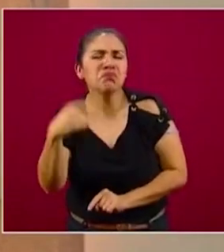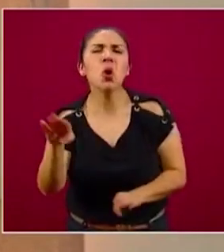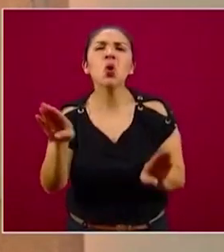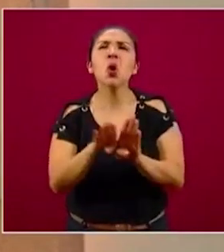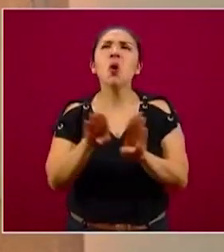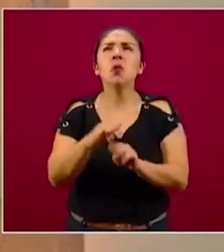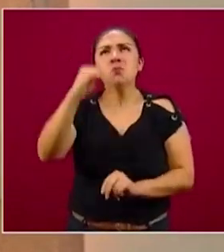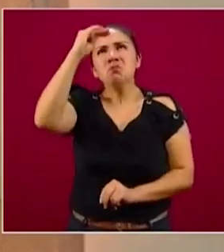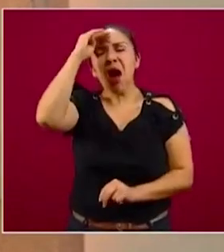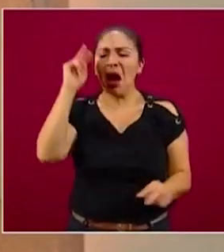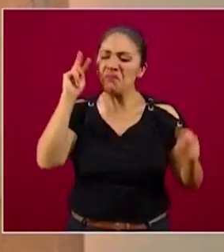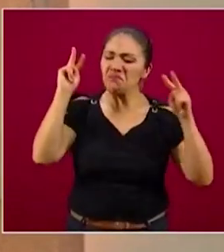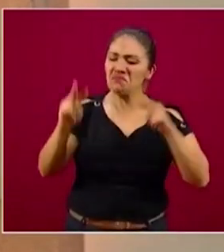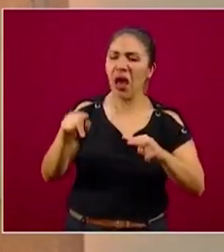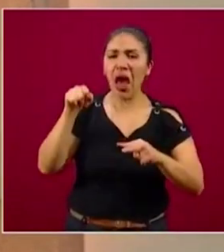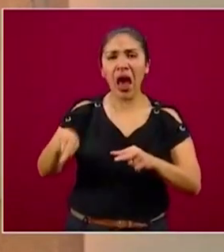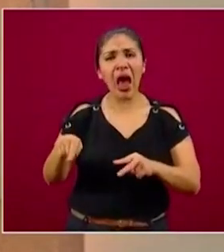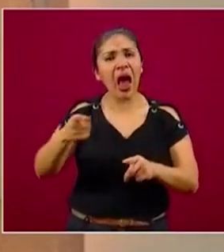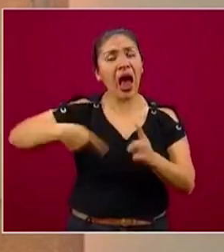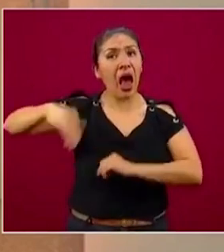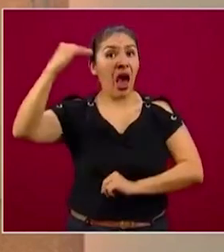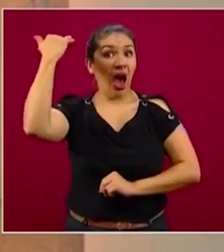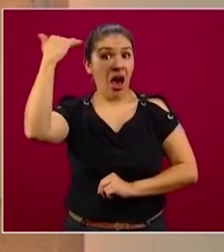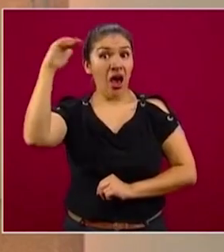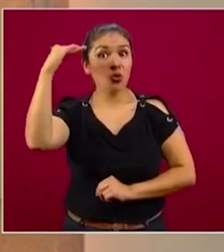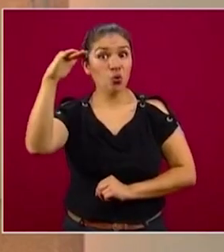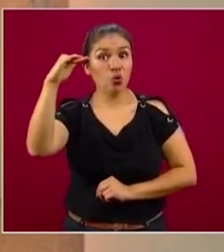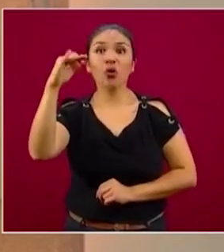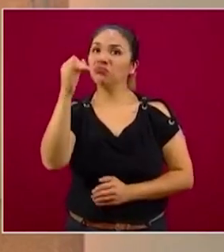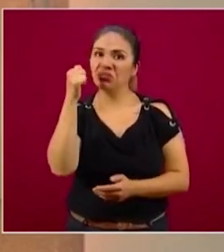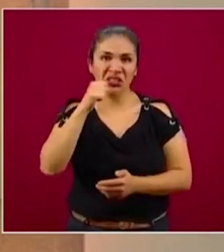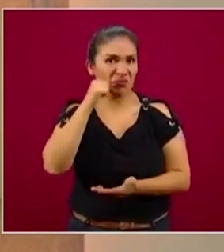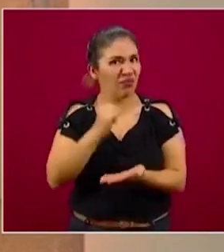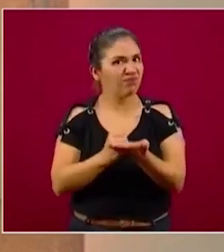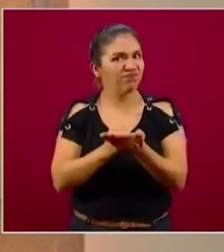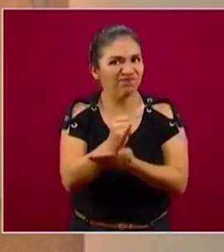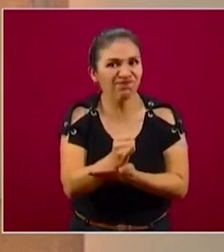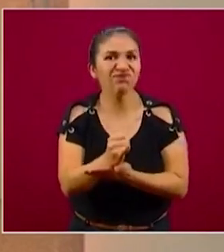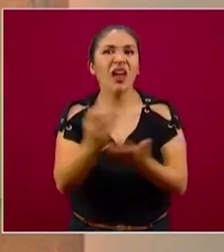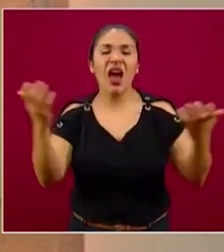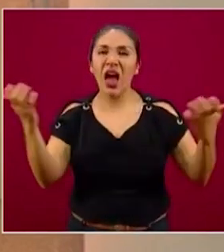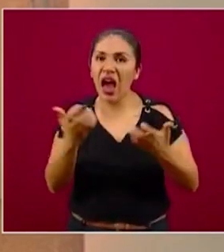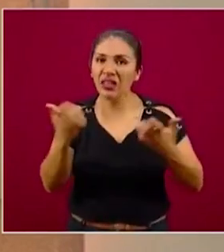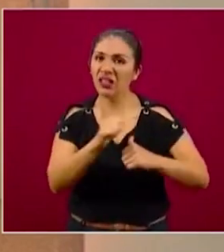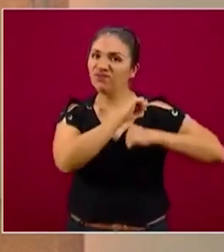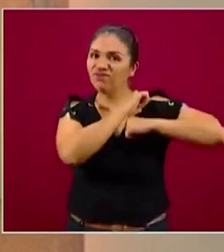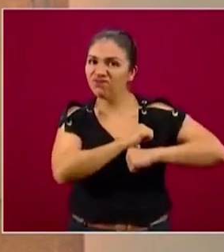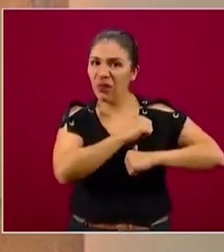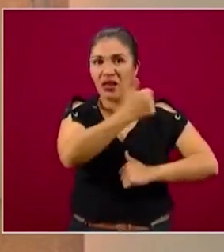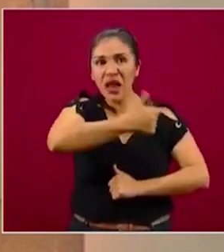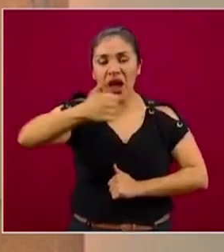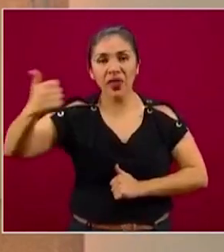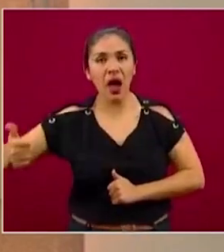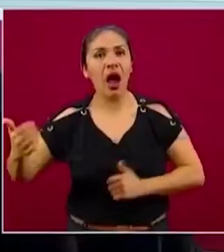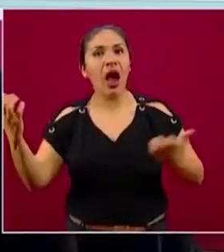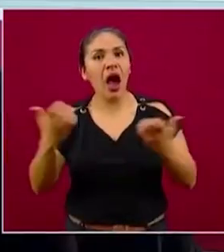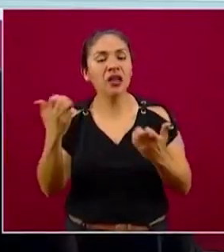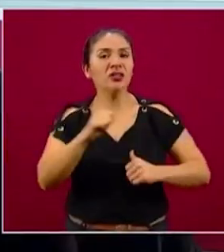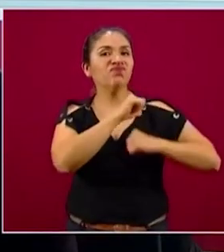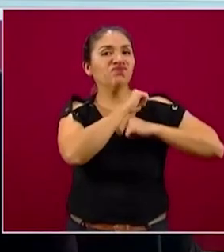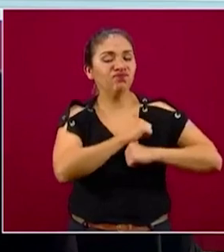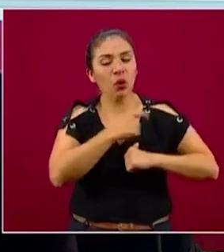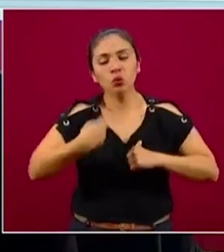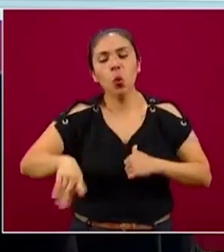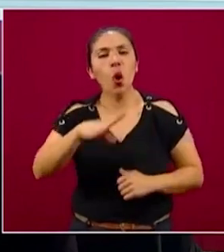perspectiva de que la población adulta tomamos todas las decisiones y nos hacemos cada persona en lo particular cargo